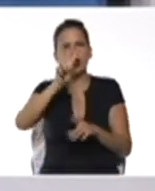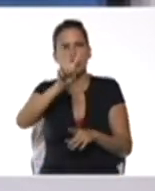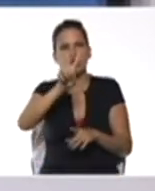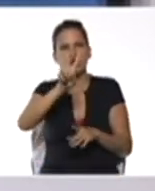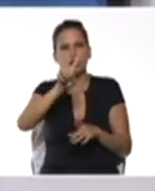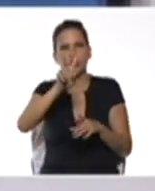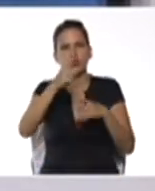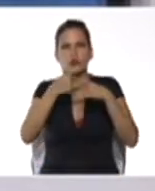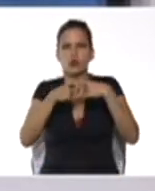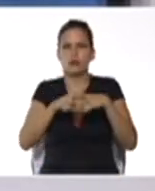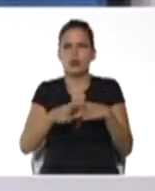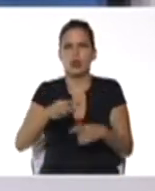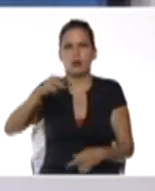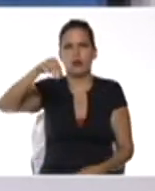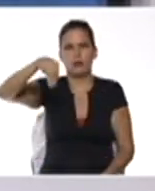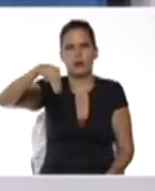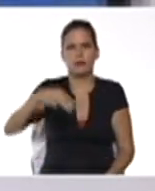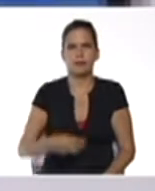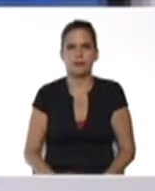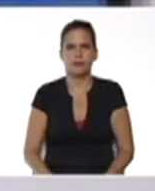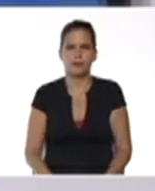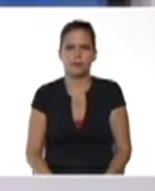más 2 por m